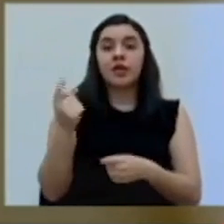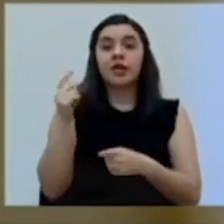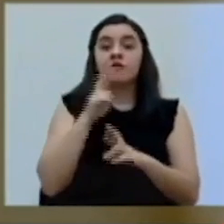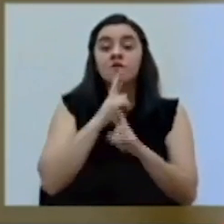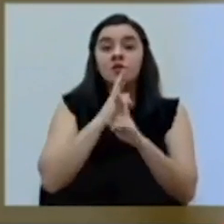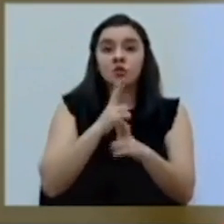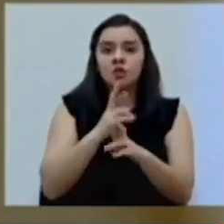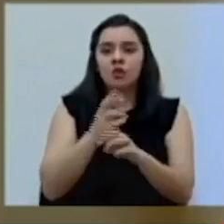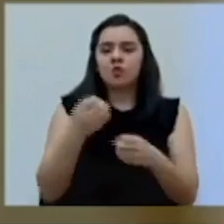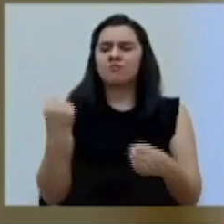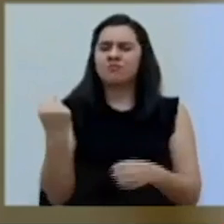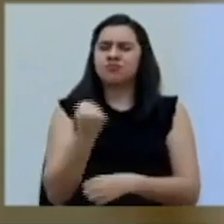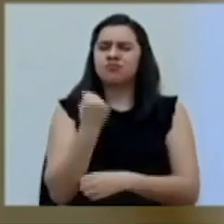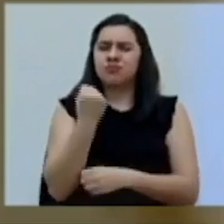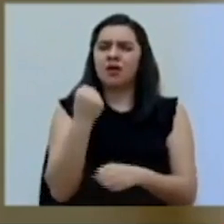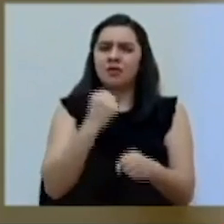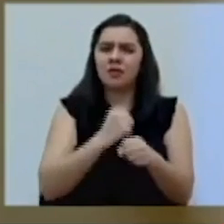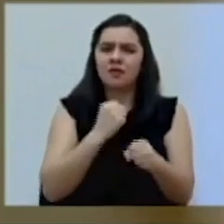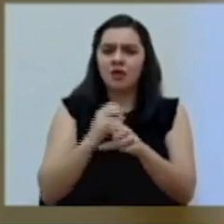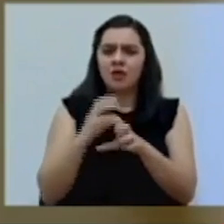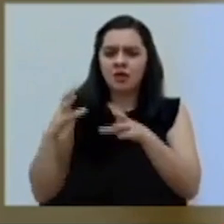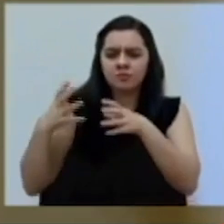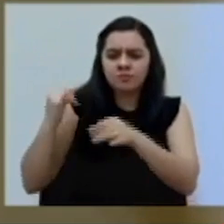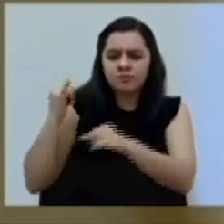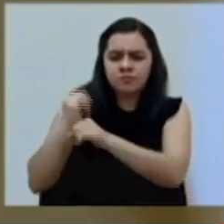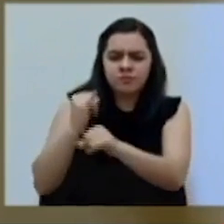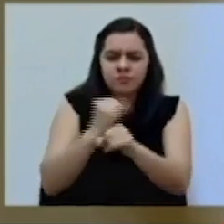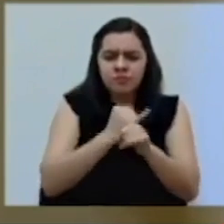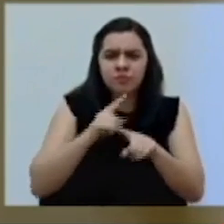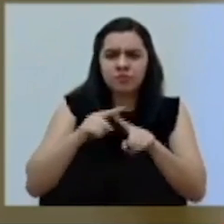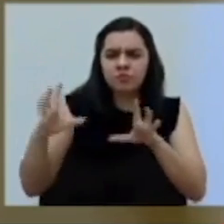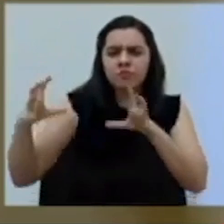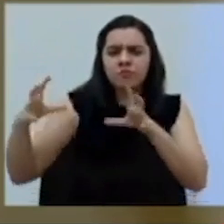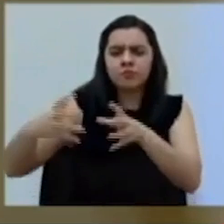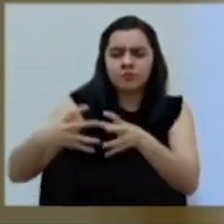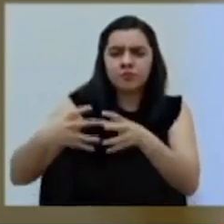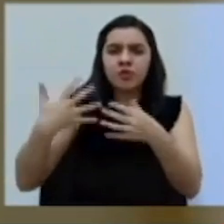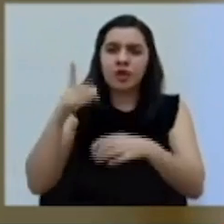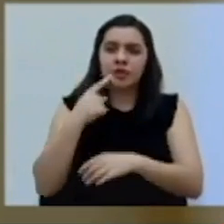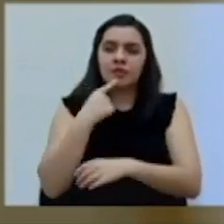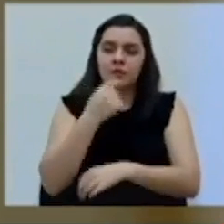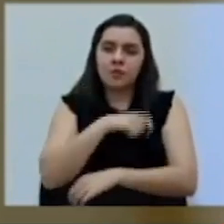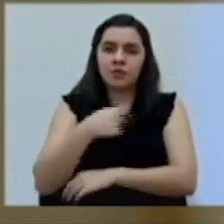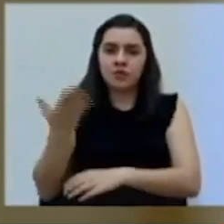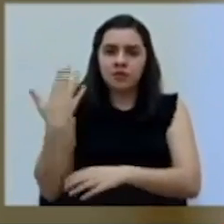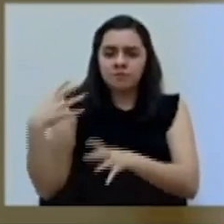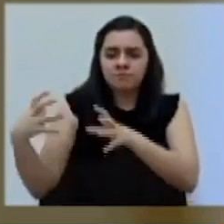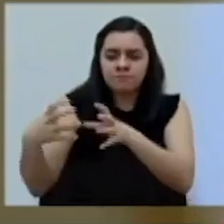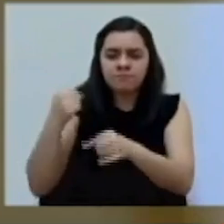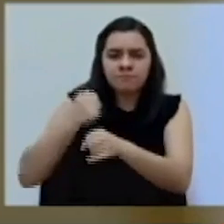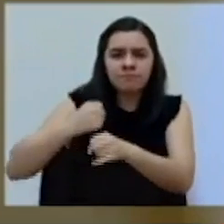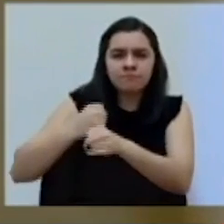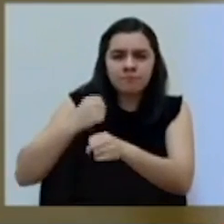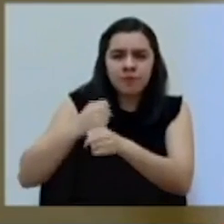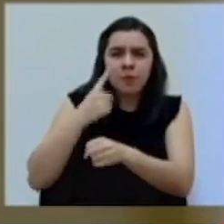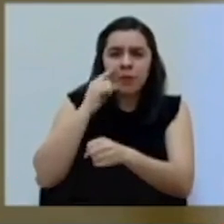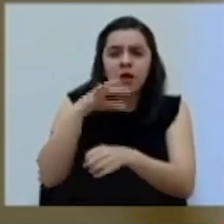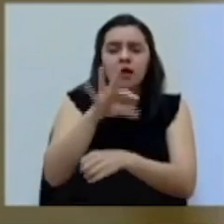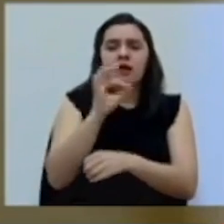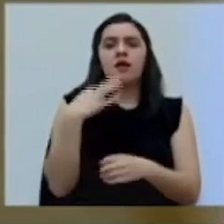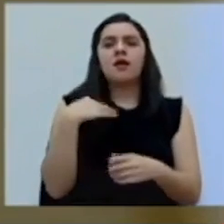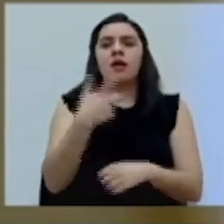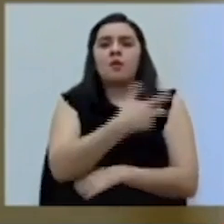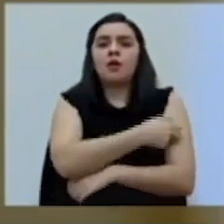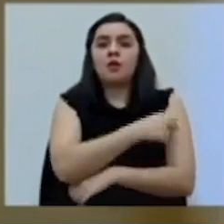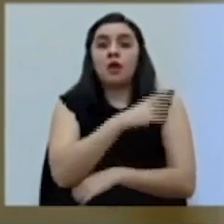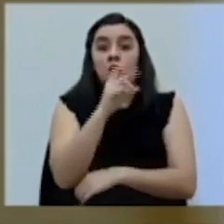resultado de un gran trabajo que se ha hecho en forma interinstitucional, lo mencionó el señor presidente. Y creemos que Costa Rica va a